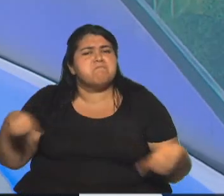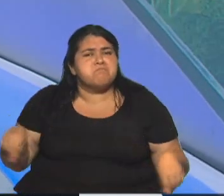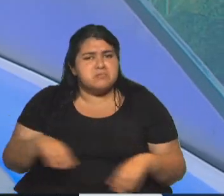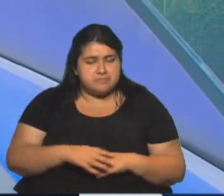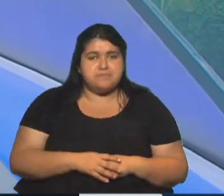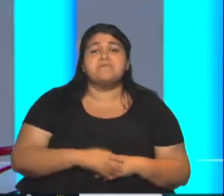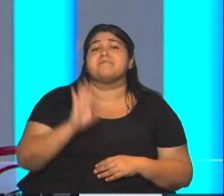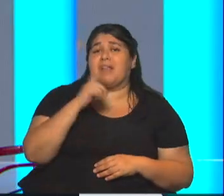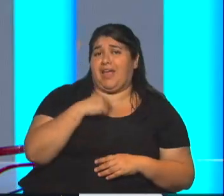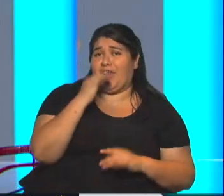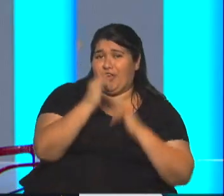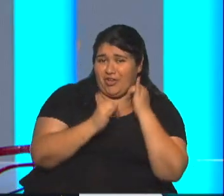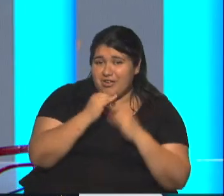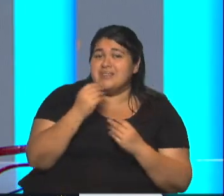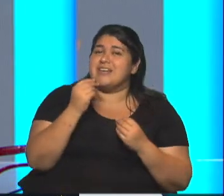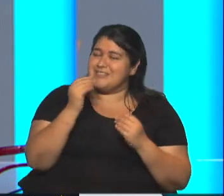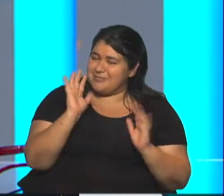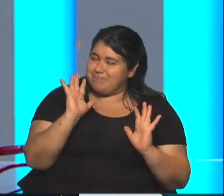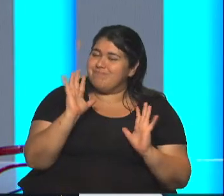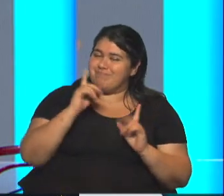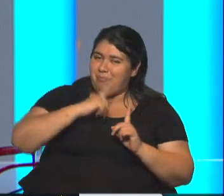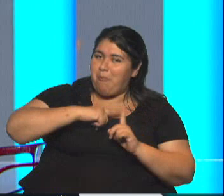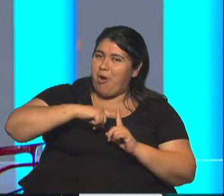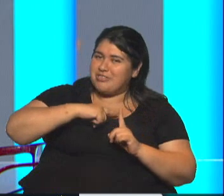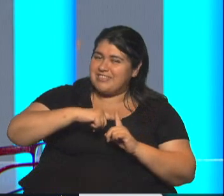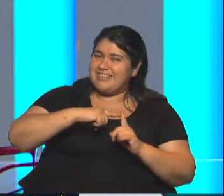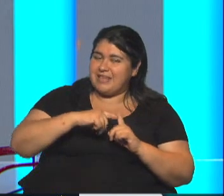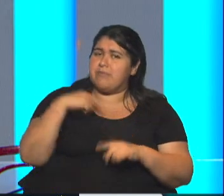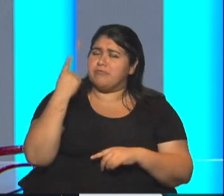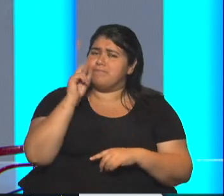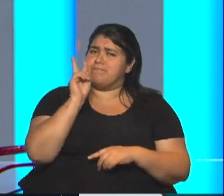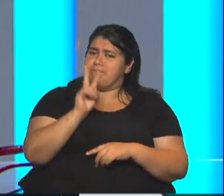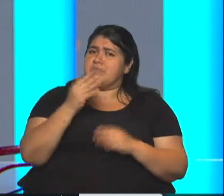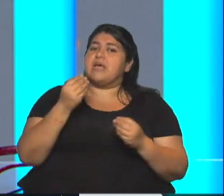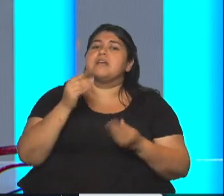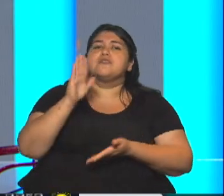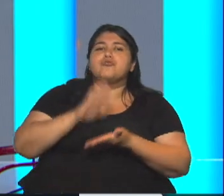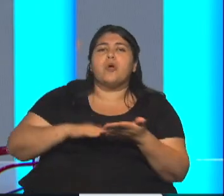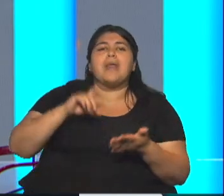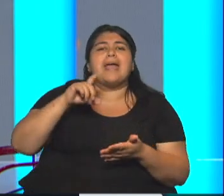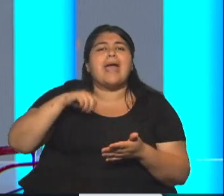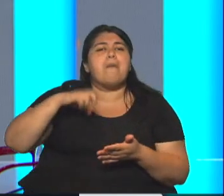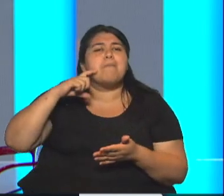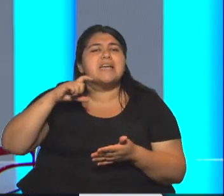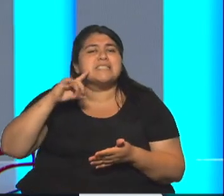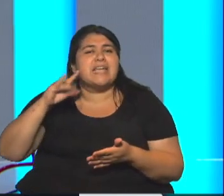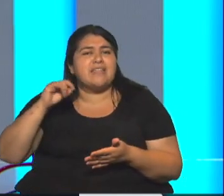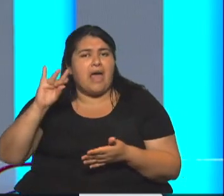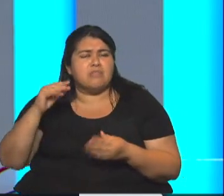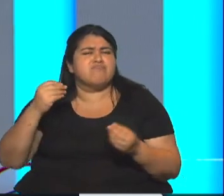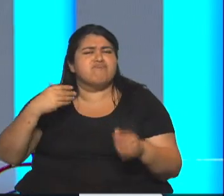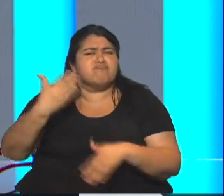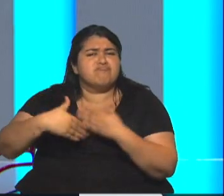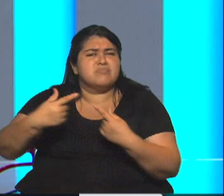en principio, déjame decirte que estamos hablando de un indicador muy importante que no se le presta mucha atención. Utilización de la capacidad instalada, se llama ese indicador. ¿Qué significa